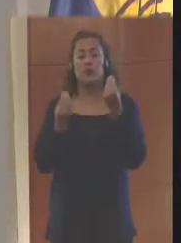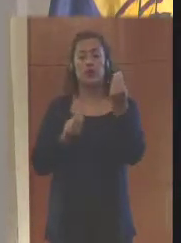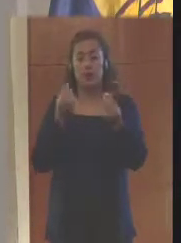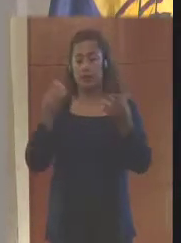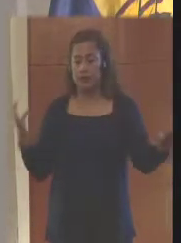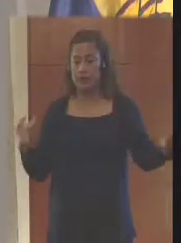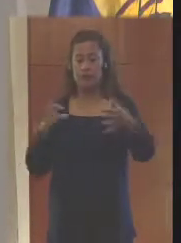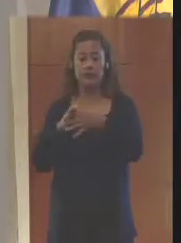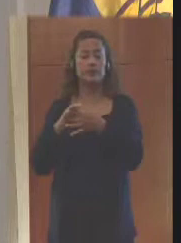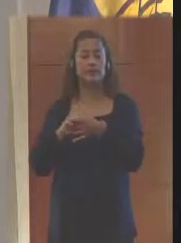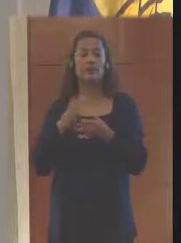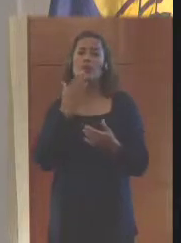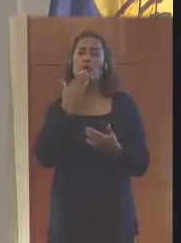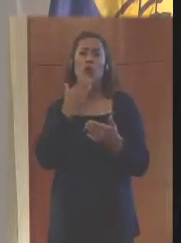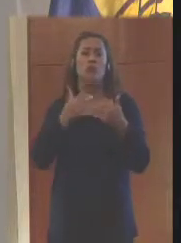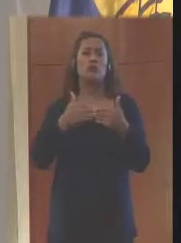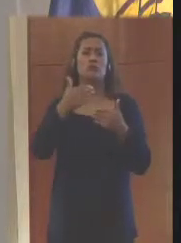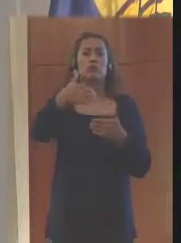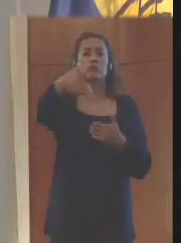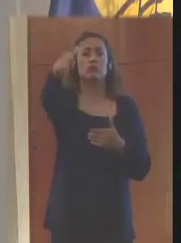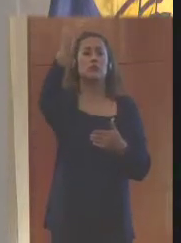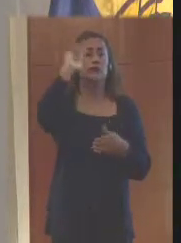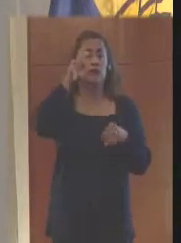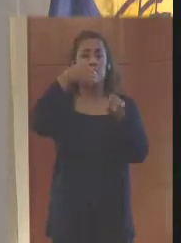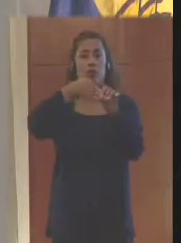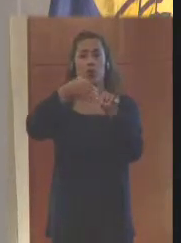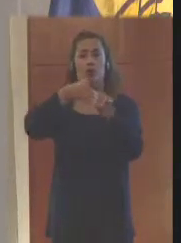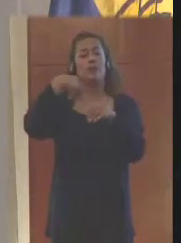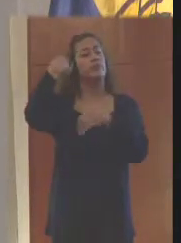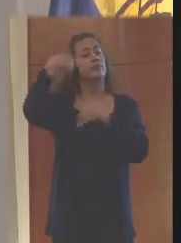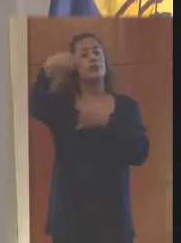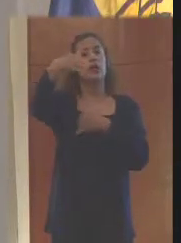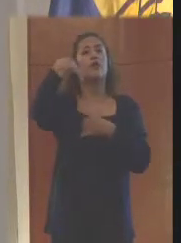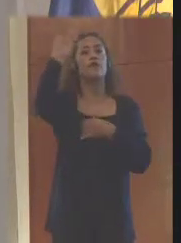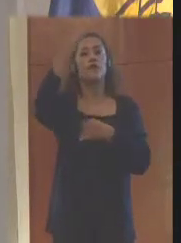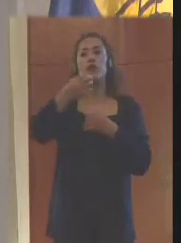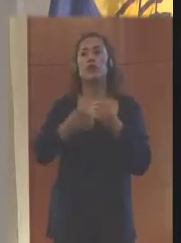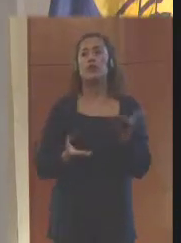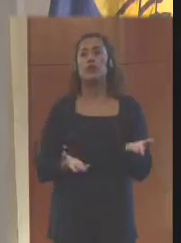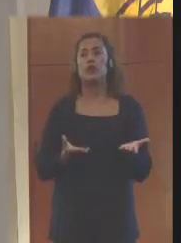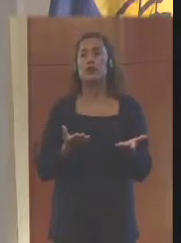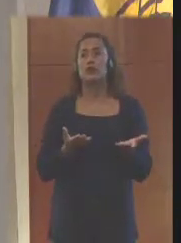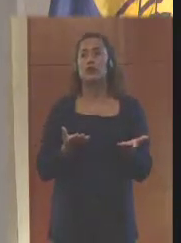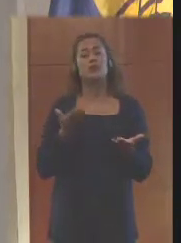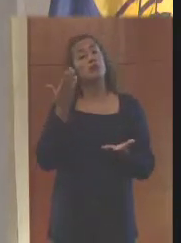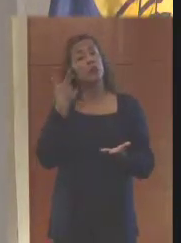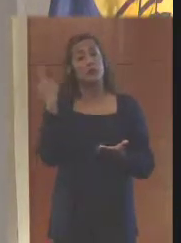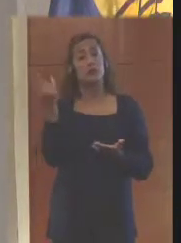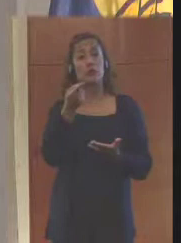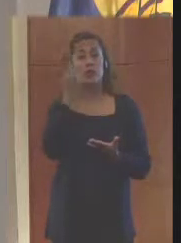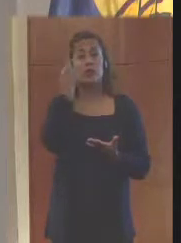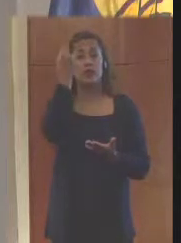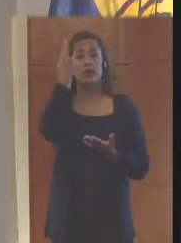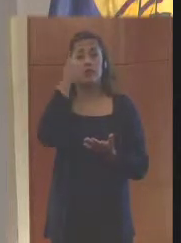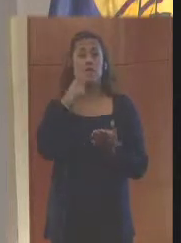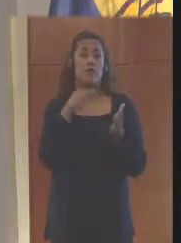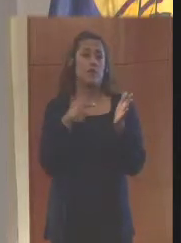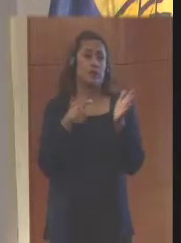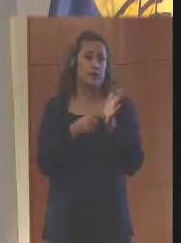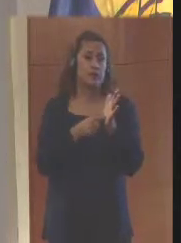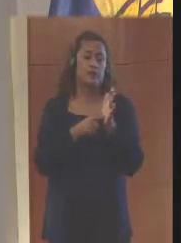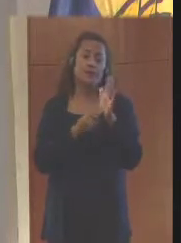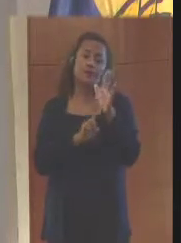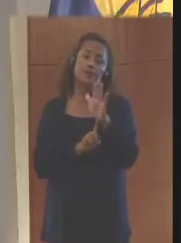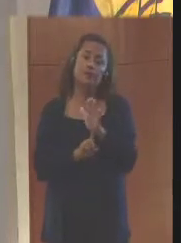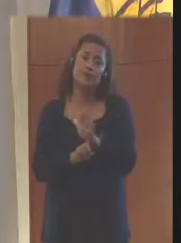¿Cuáles son los avances o cuáles son las metas que nos hemos propuesto en este memorando de entendimiento? El desarrollo